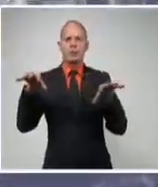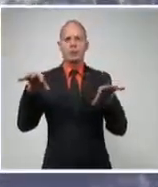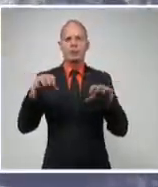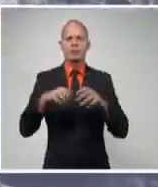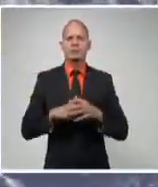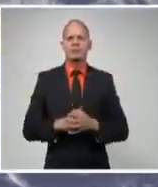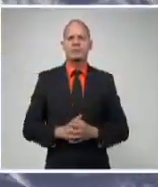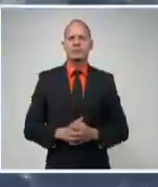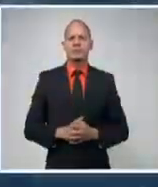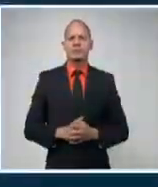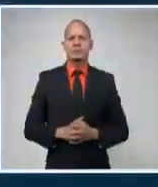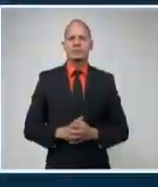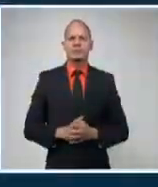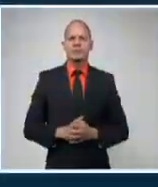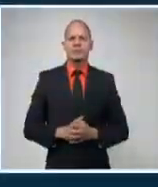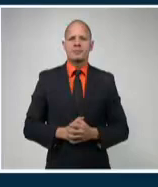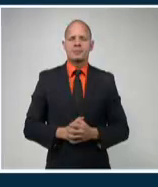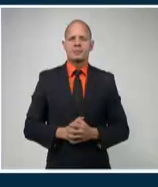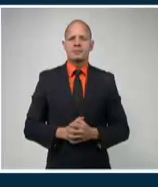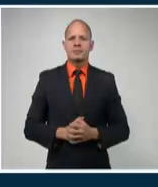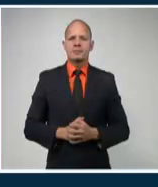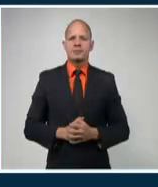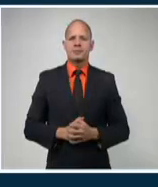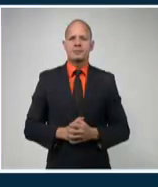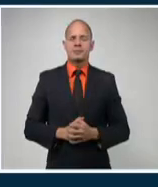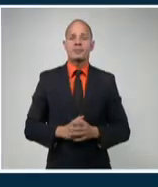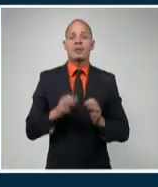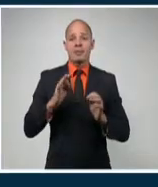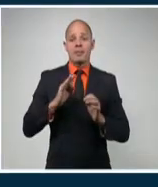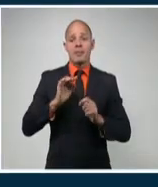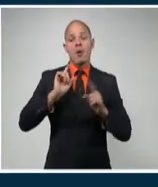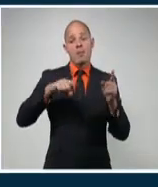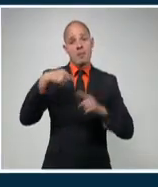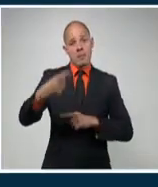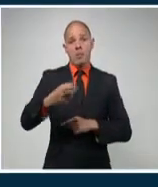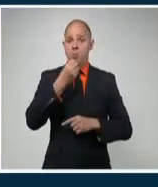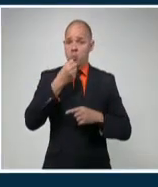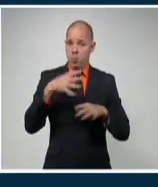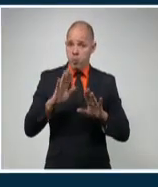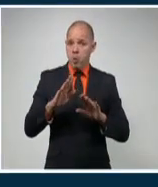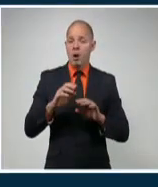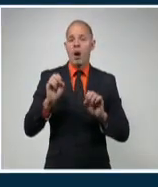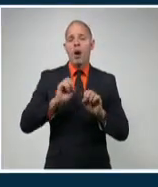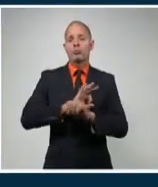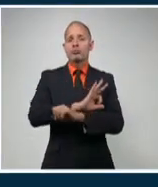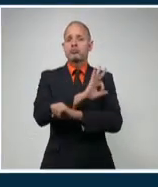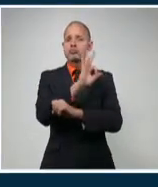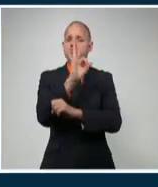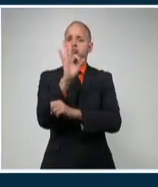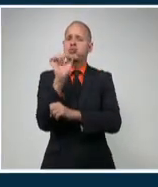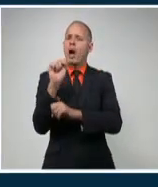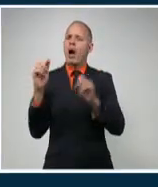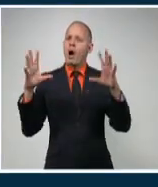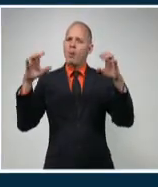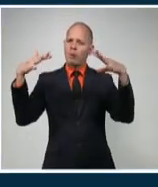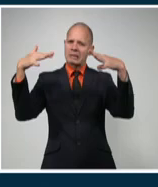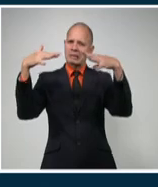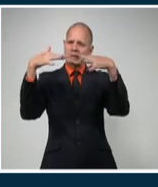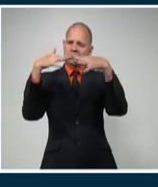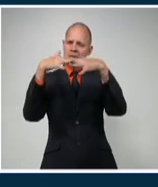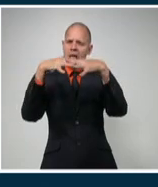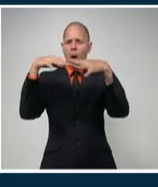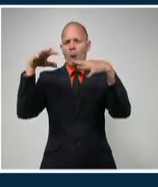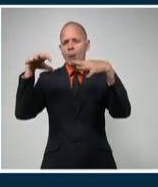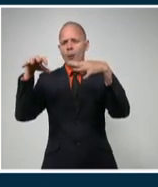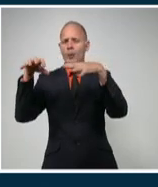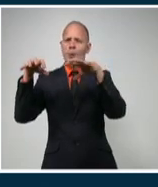en el occidente y centro del territorio. Y por eso se pronostica para mañana un amanecer con predominio de nublados con algunos chubascos y lluvias